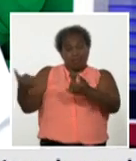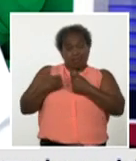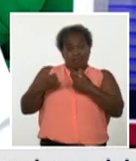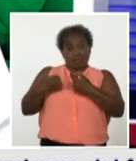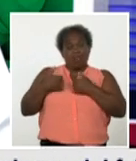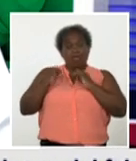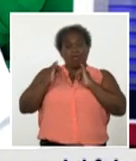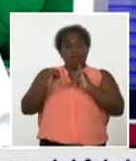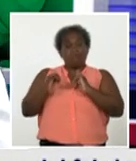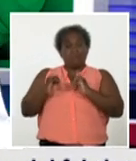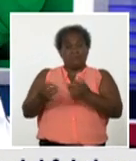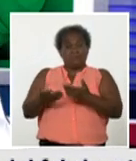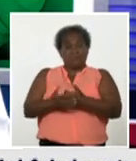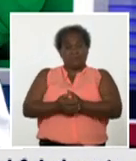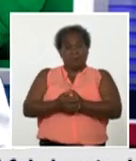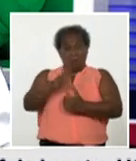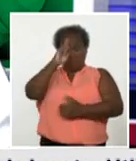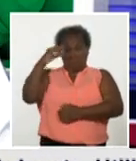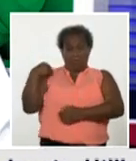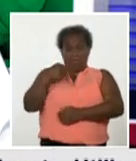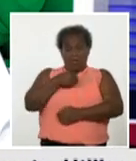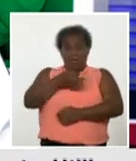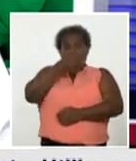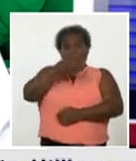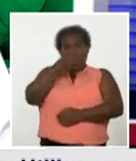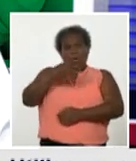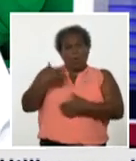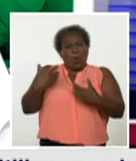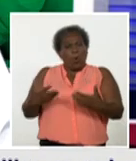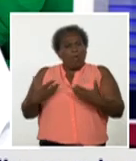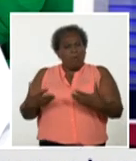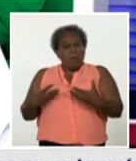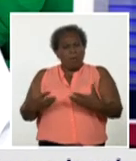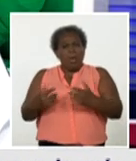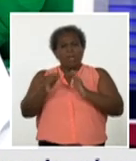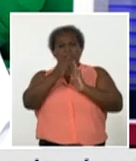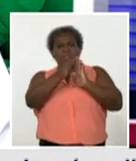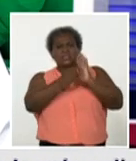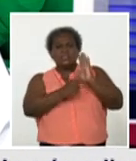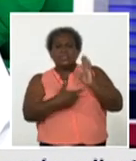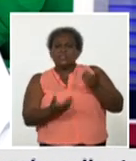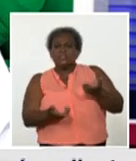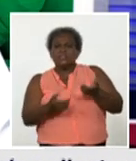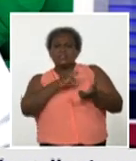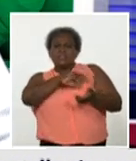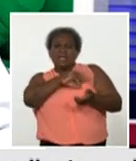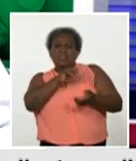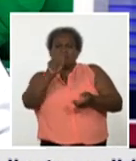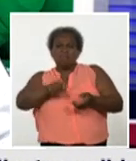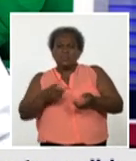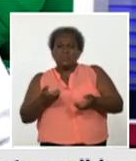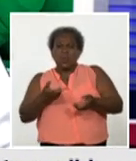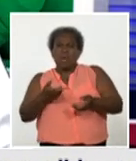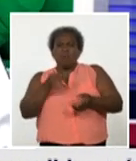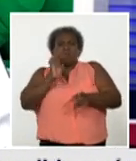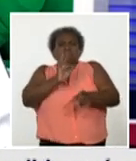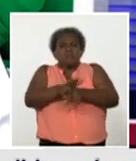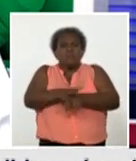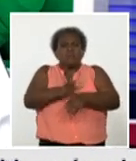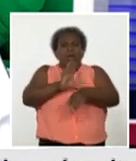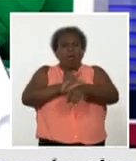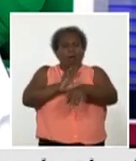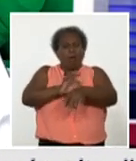mañana de cuáles son los síntomas que están garantizando. Porque es verdad que en un momento determinado, cuando hablábamos de los